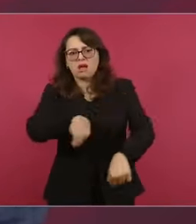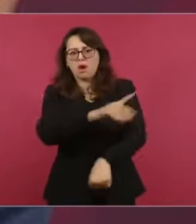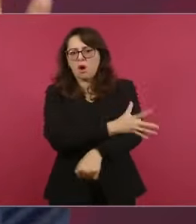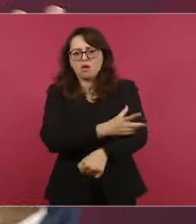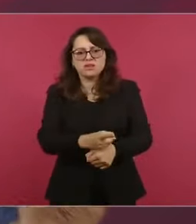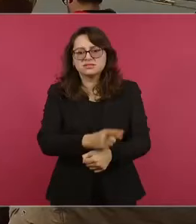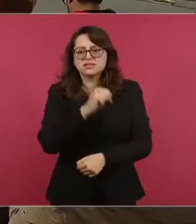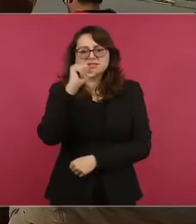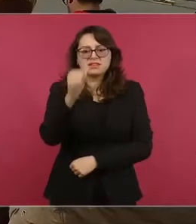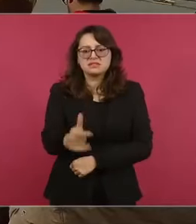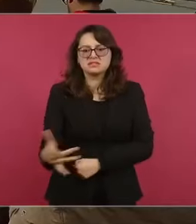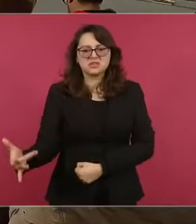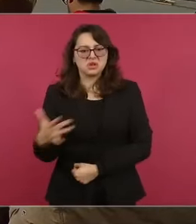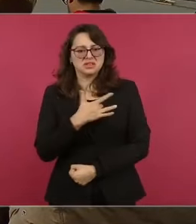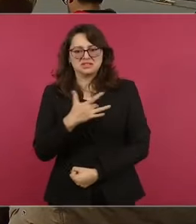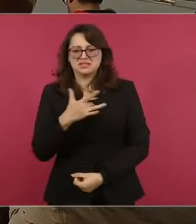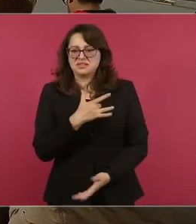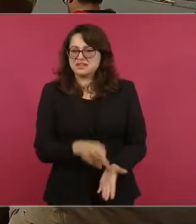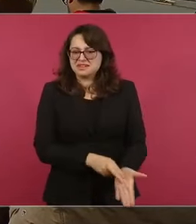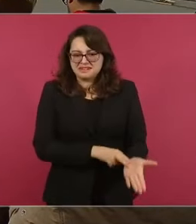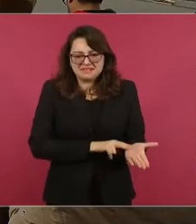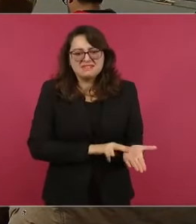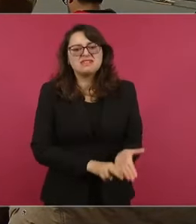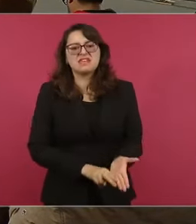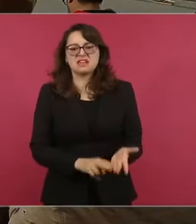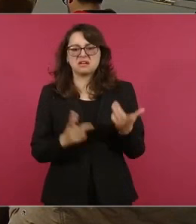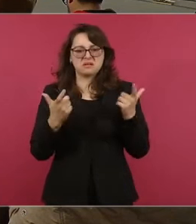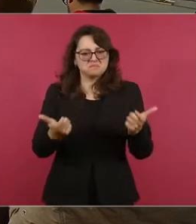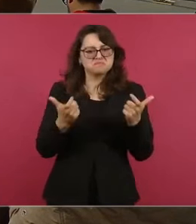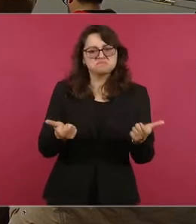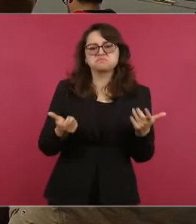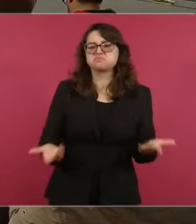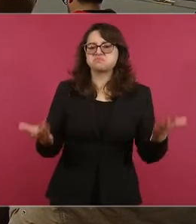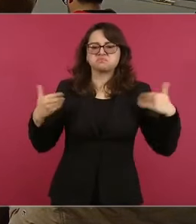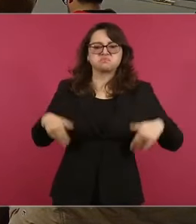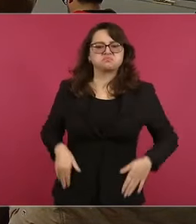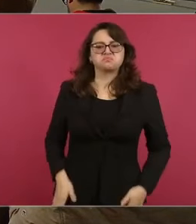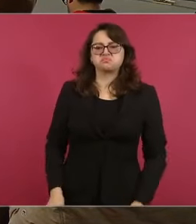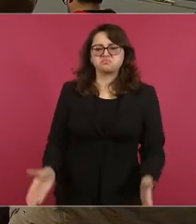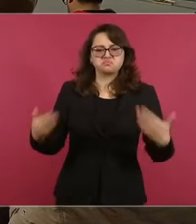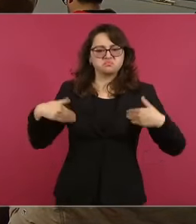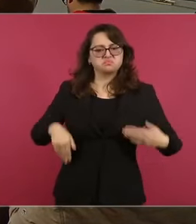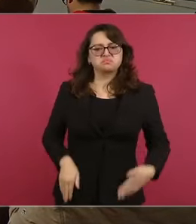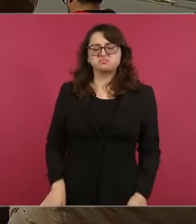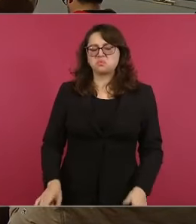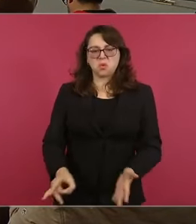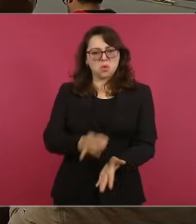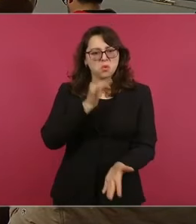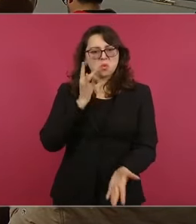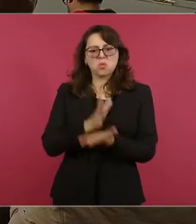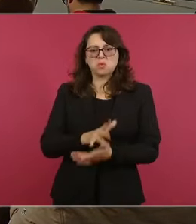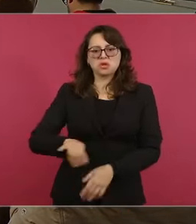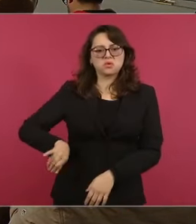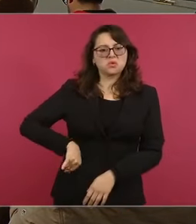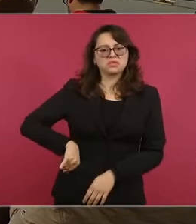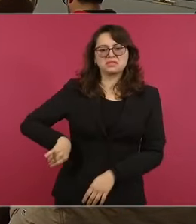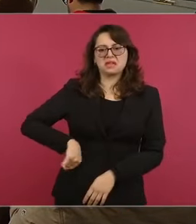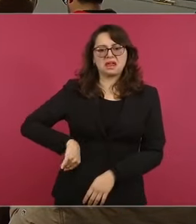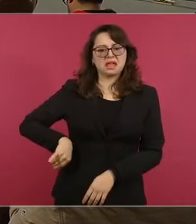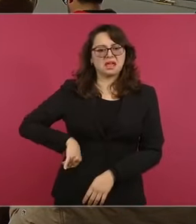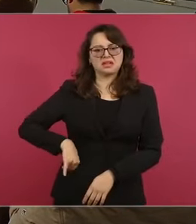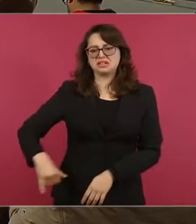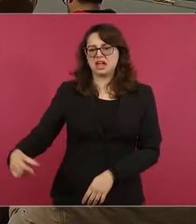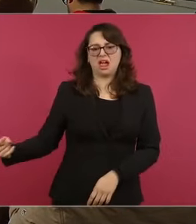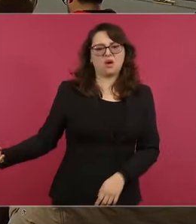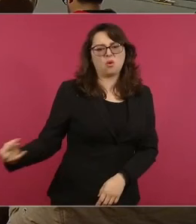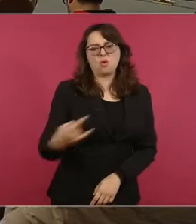No, tienen endurecido el corazón, completamente, y nada más piensan en ellos.